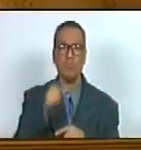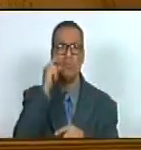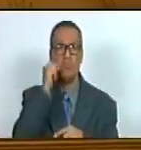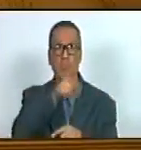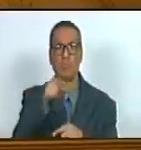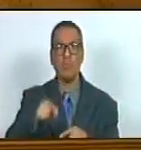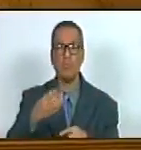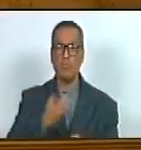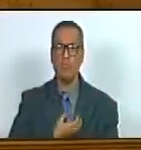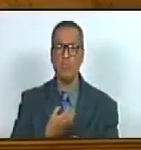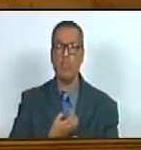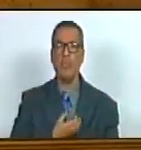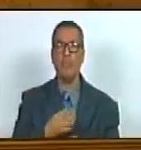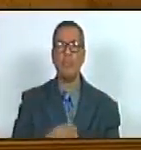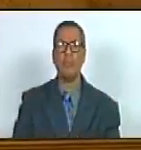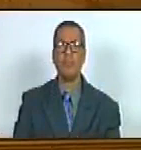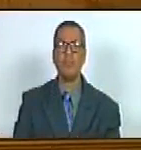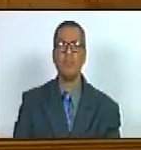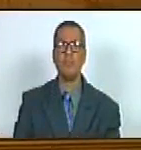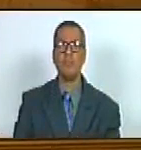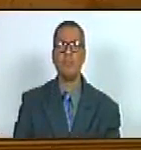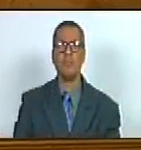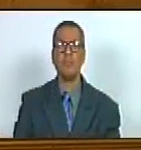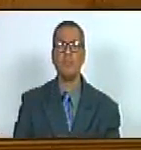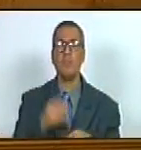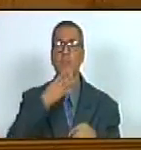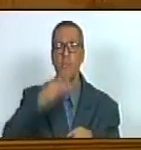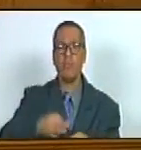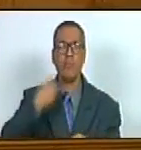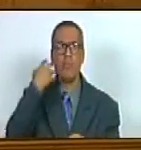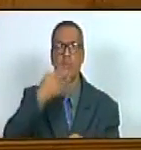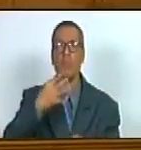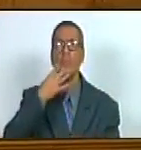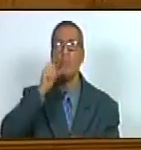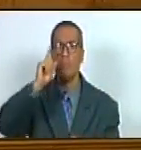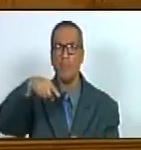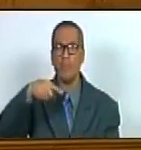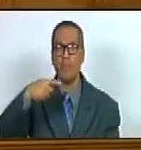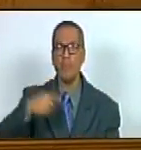alcalde horroroso también es